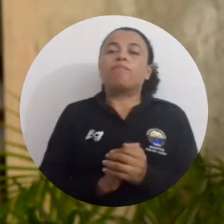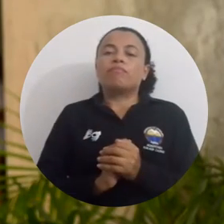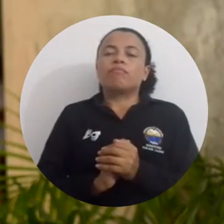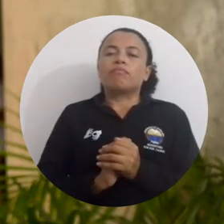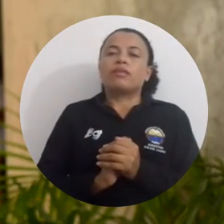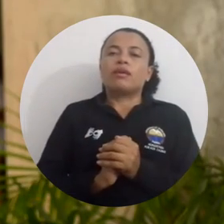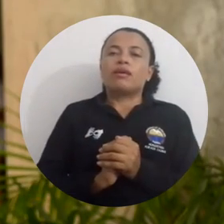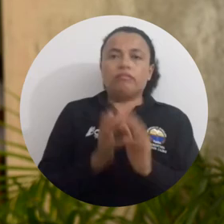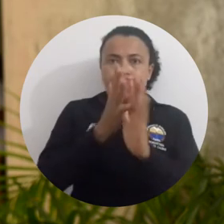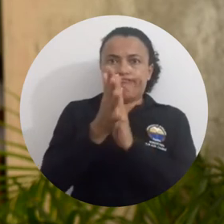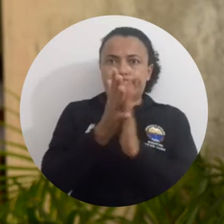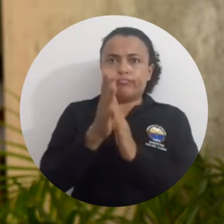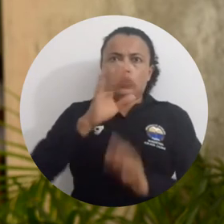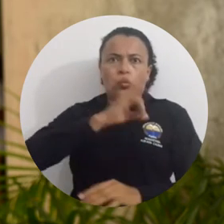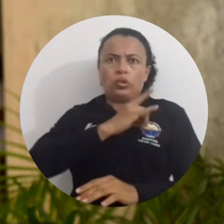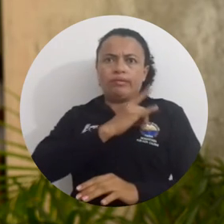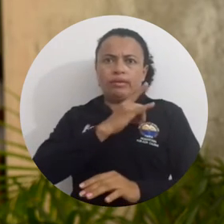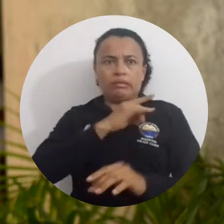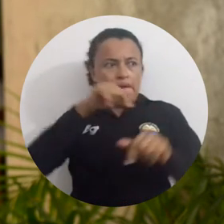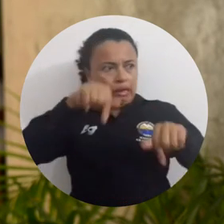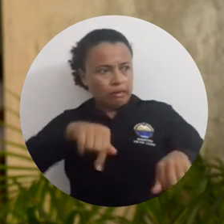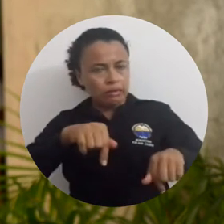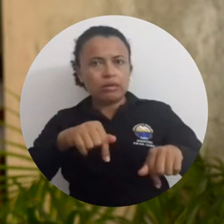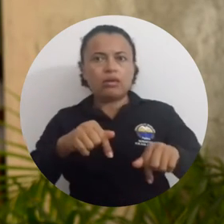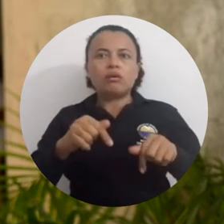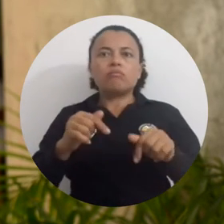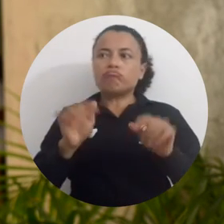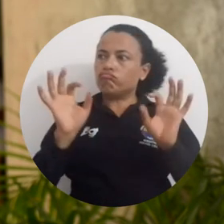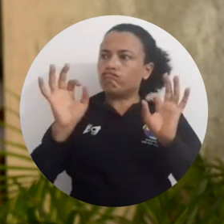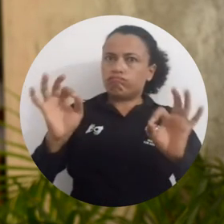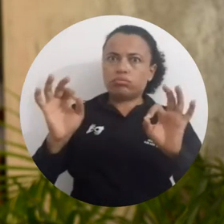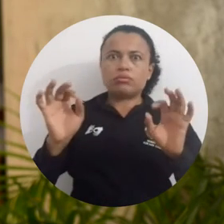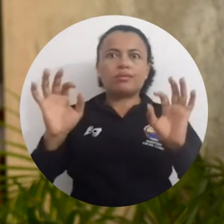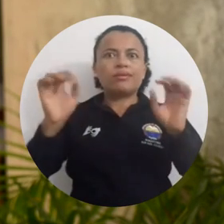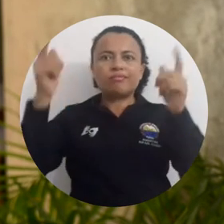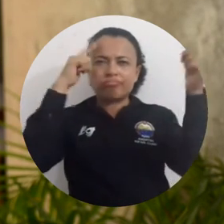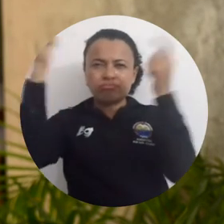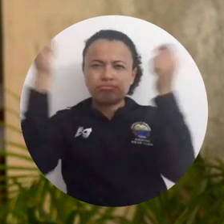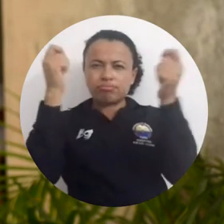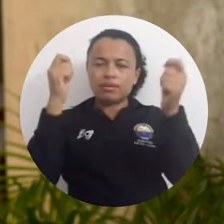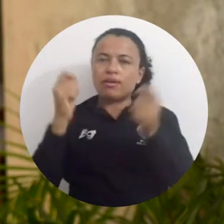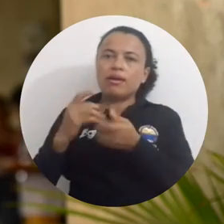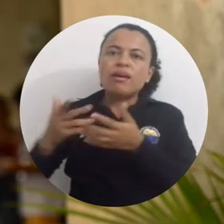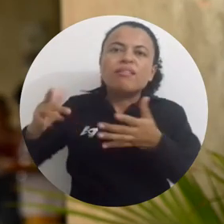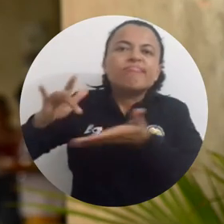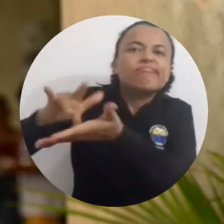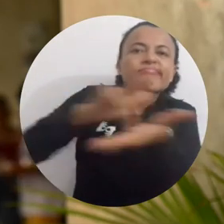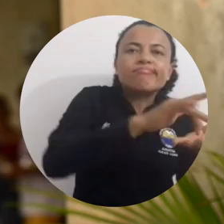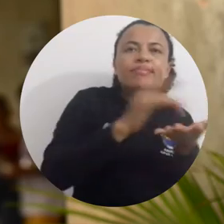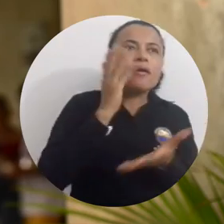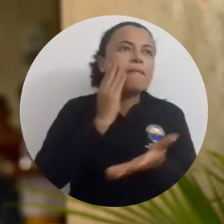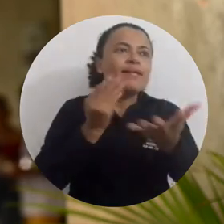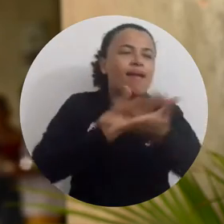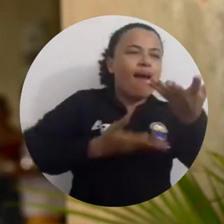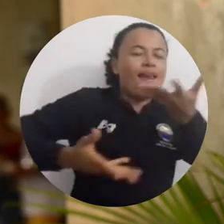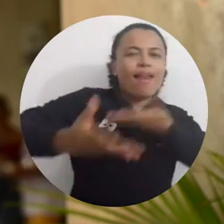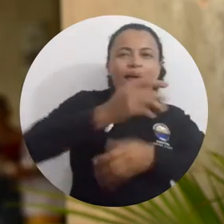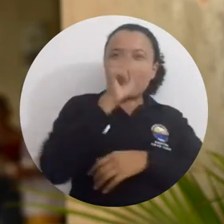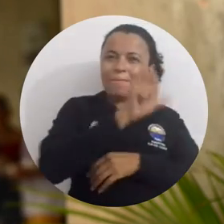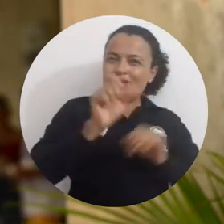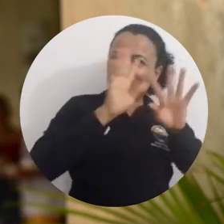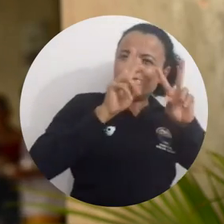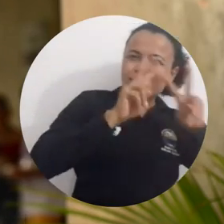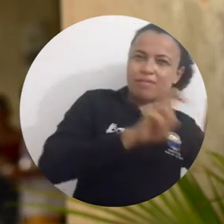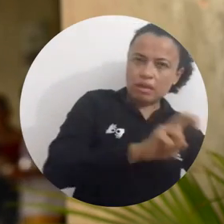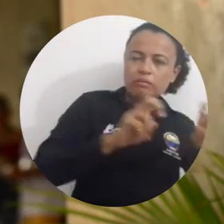Magdalena es un punto estratégico para comenzar a hacer estos ejercicios de compartir experiencias con demás investigadores que